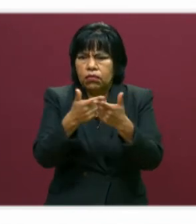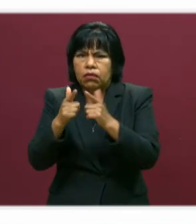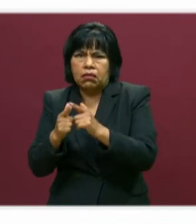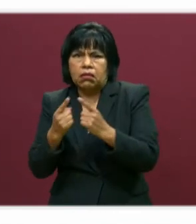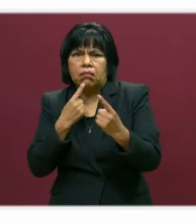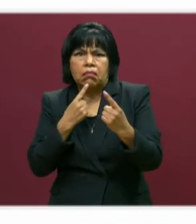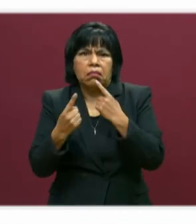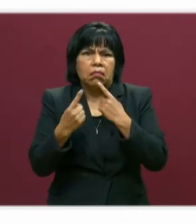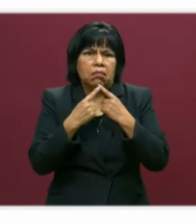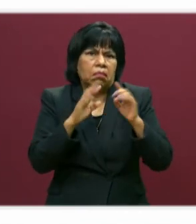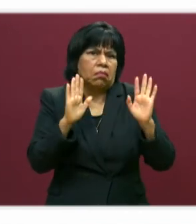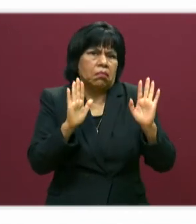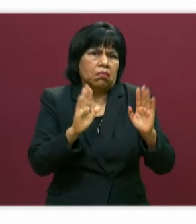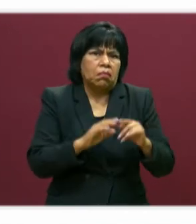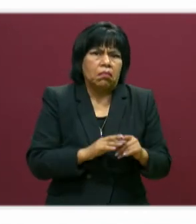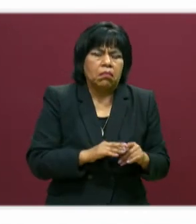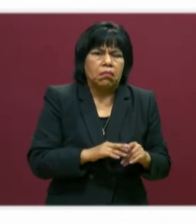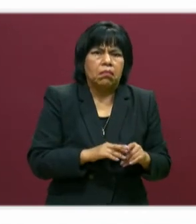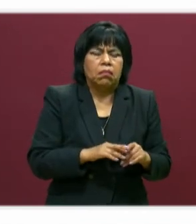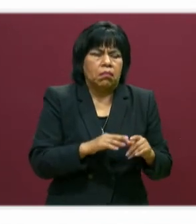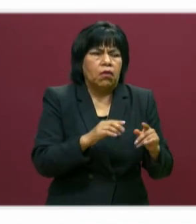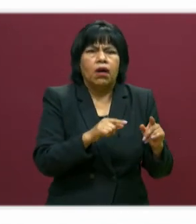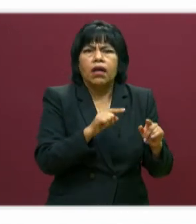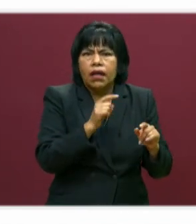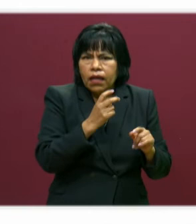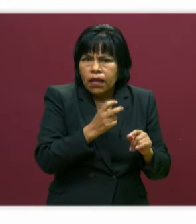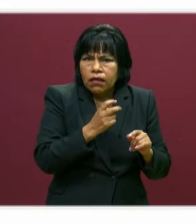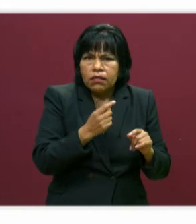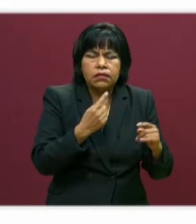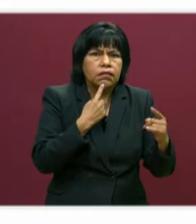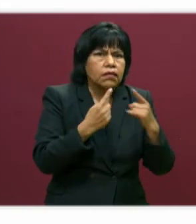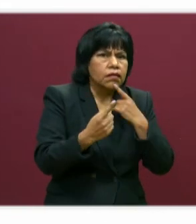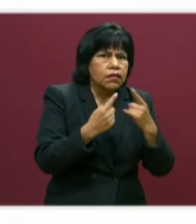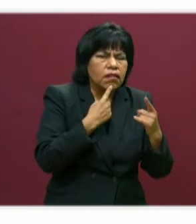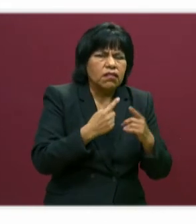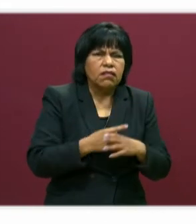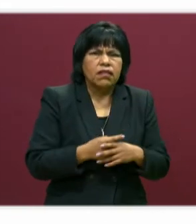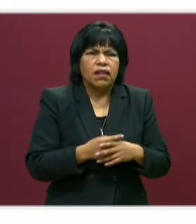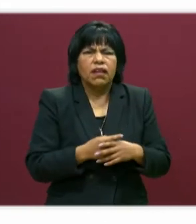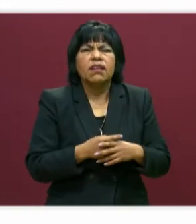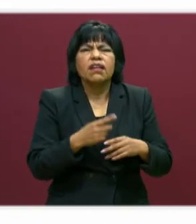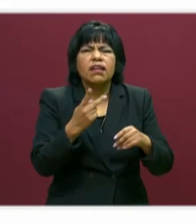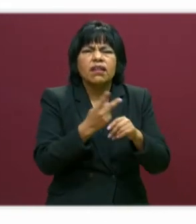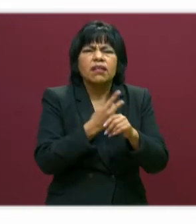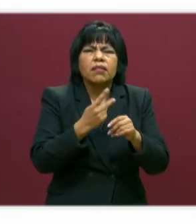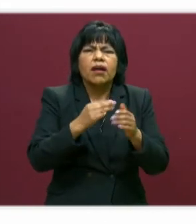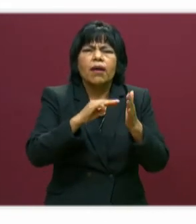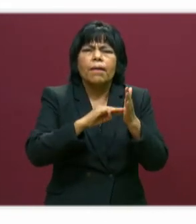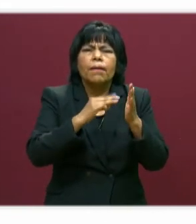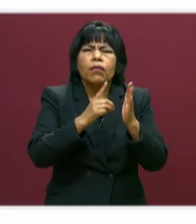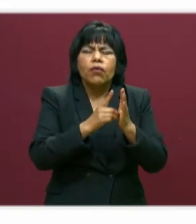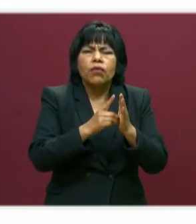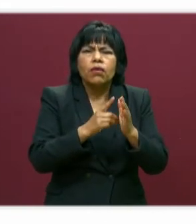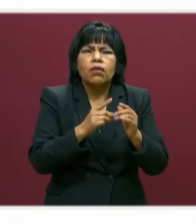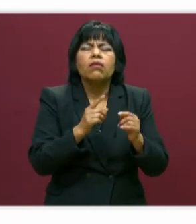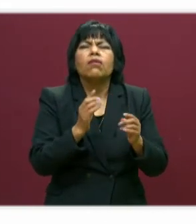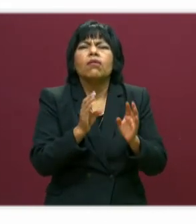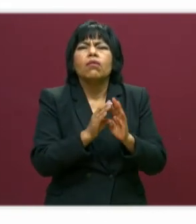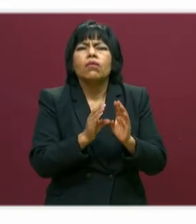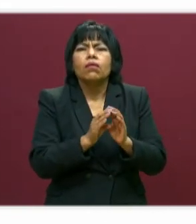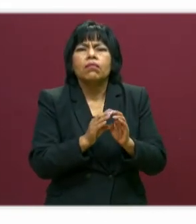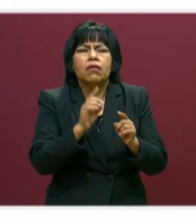al estilo que tengan, que generalmente es virtual. Pero van a ir a dialogar, ¿qué me parece este modelo?, ¿qué le quito?, ¿qué le